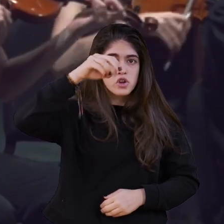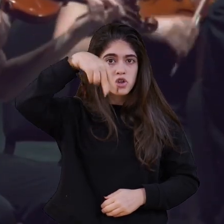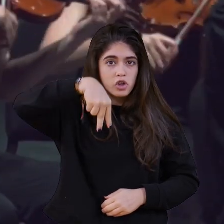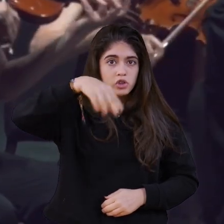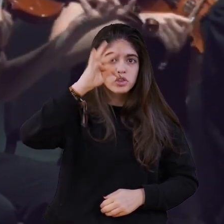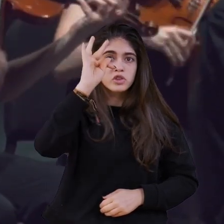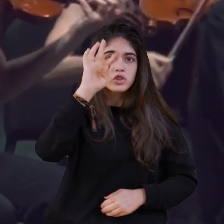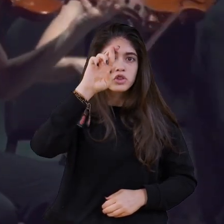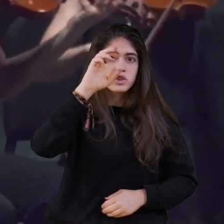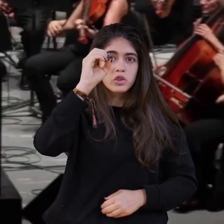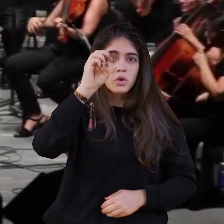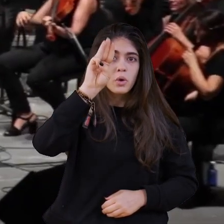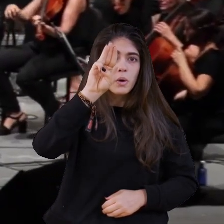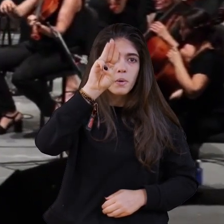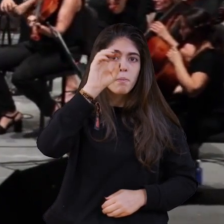Mozart y Haydn.